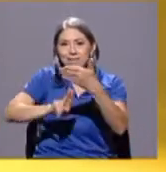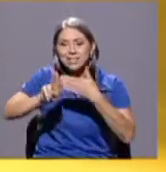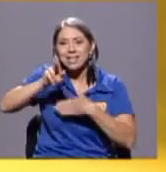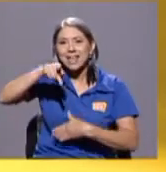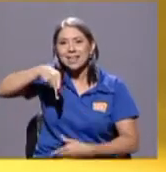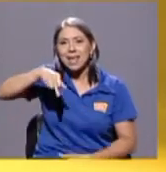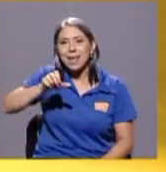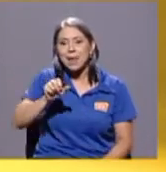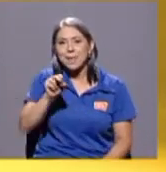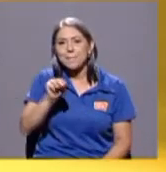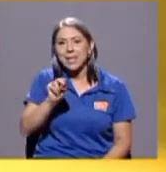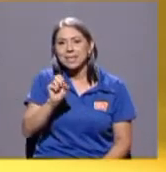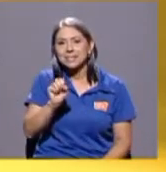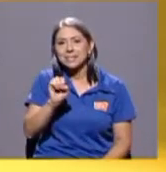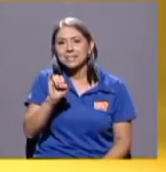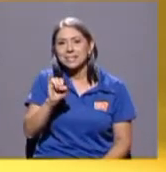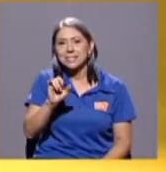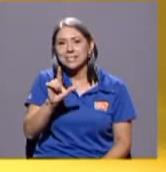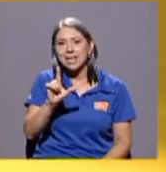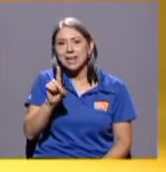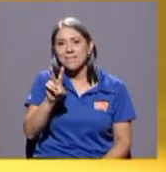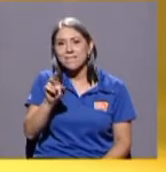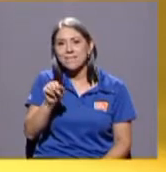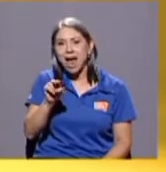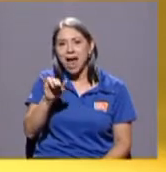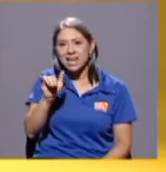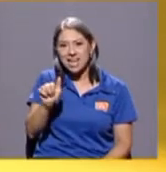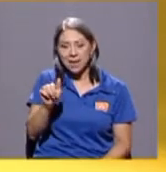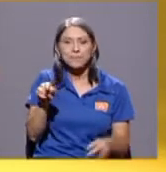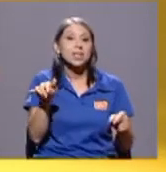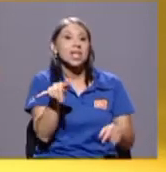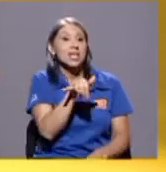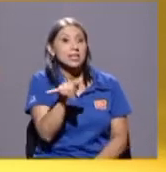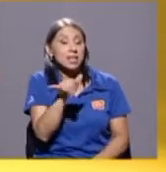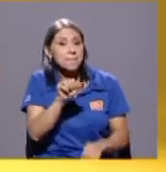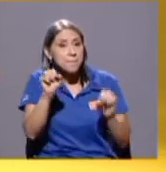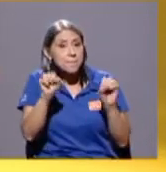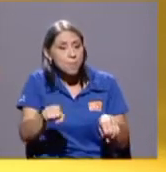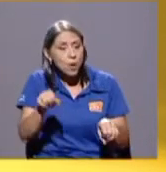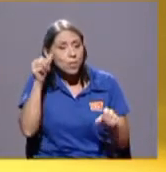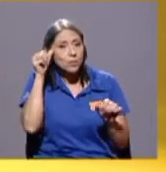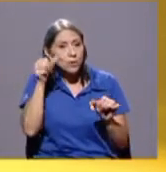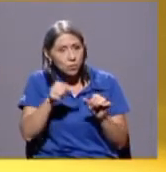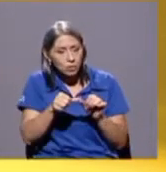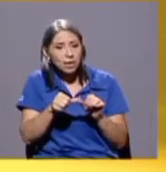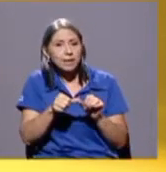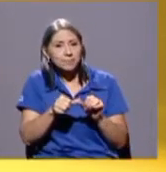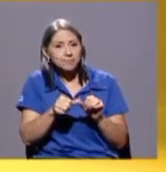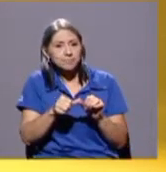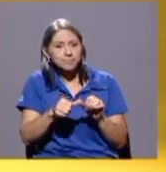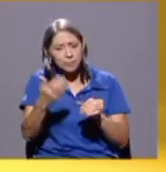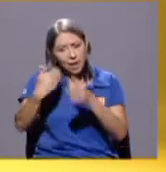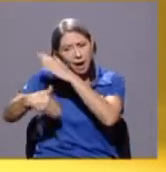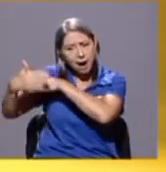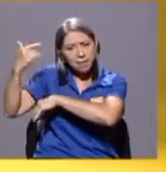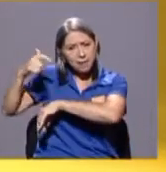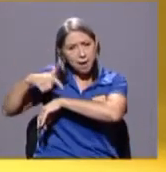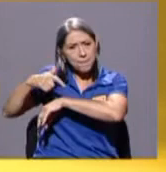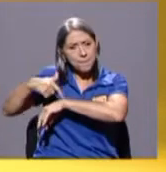también puedo recordar en esa época